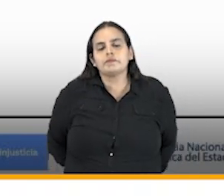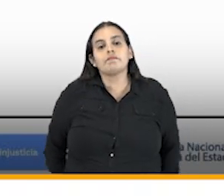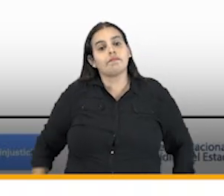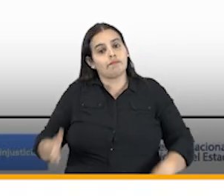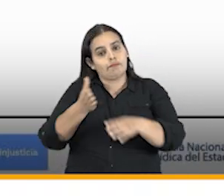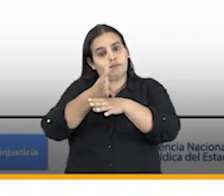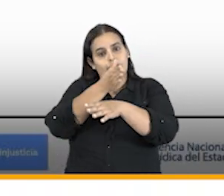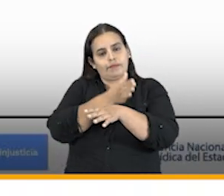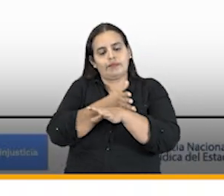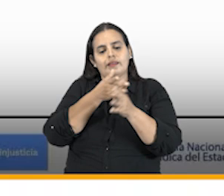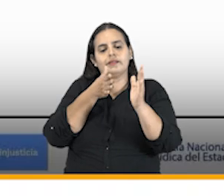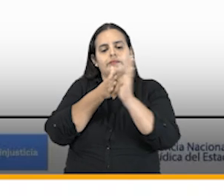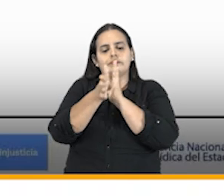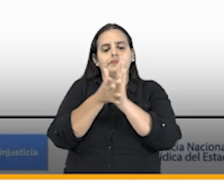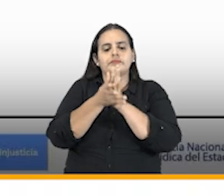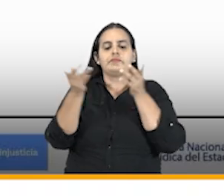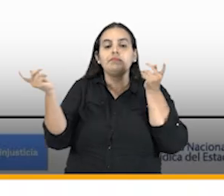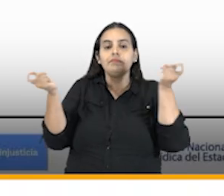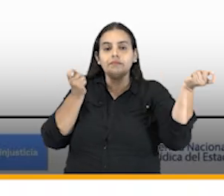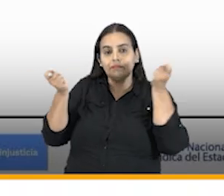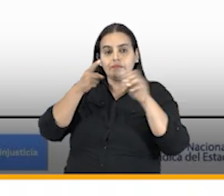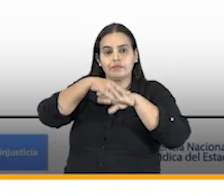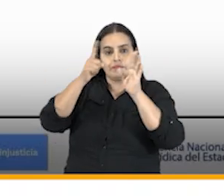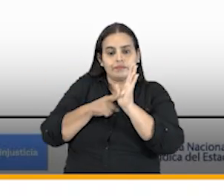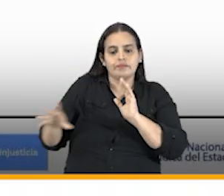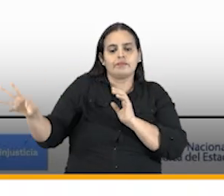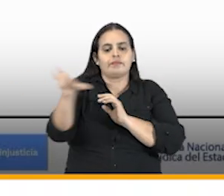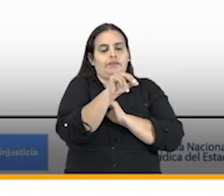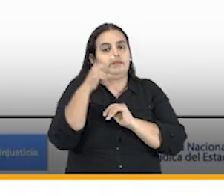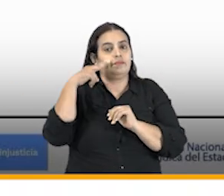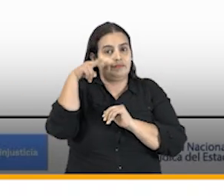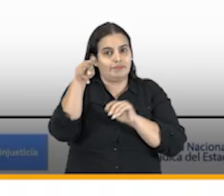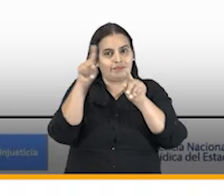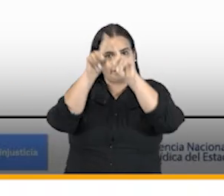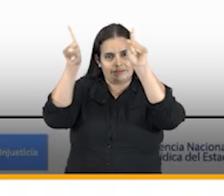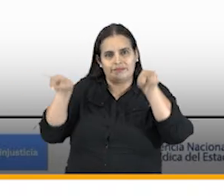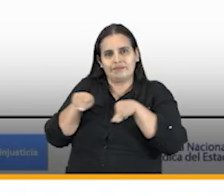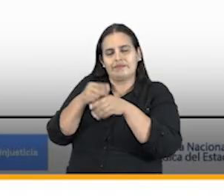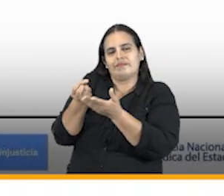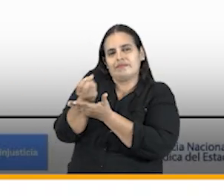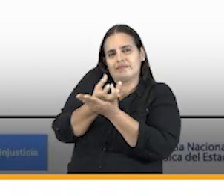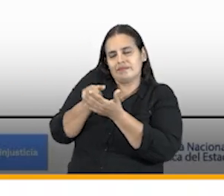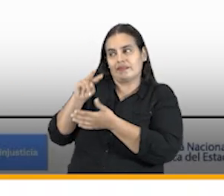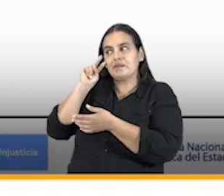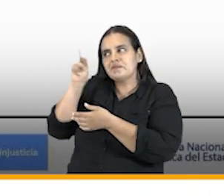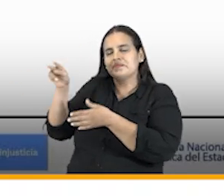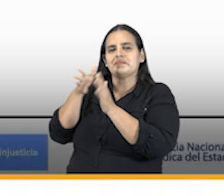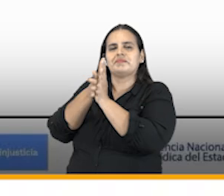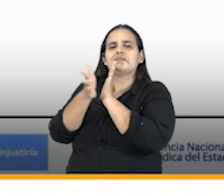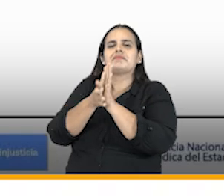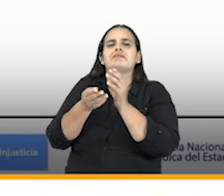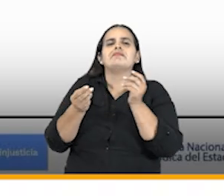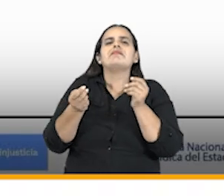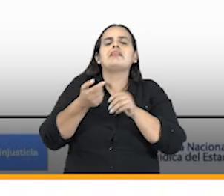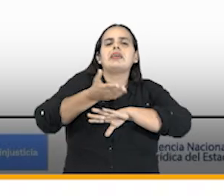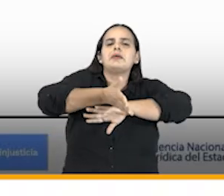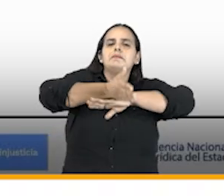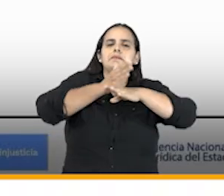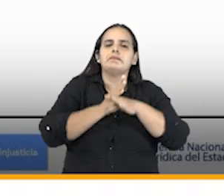antes de mencionarles la estrategia global de defensa nacional que ustedes están viendo en pantalla déjenme hablarles de la mediación